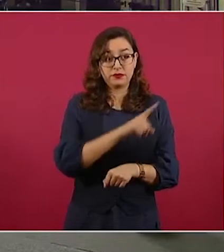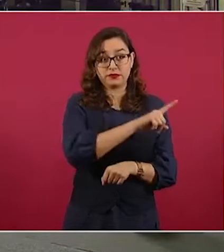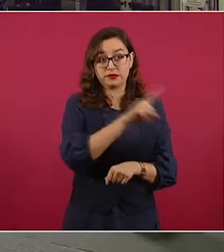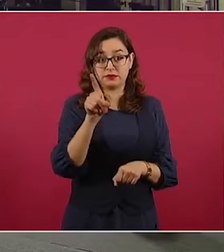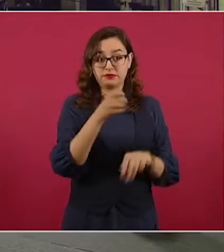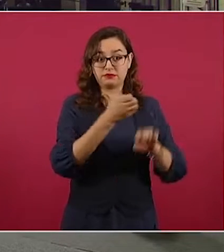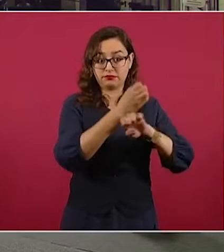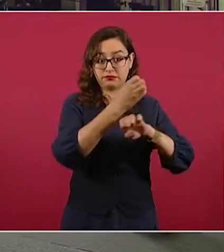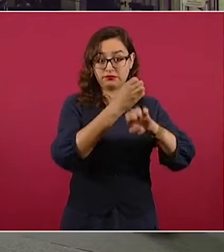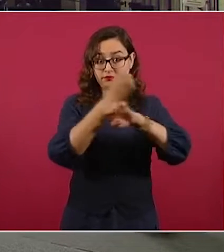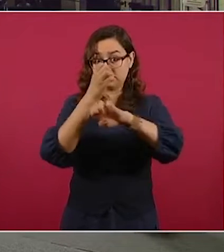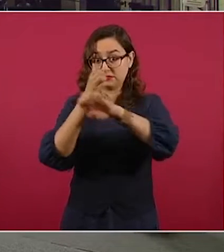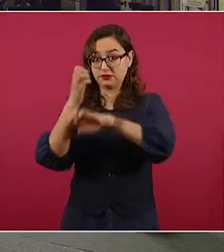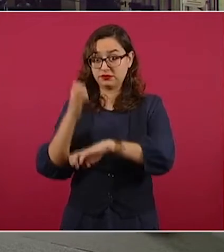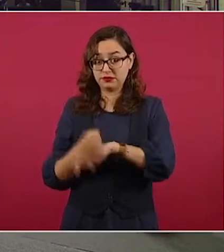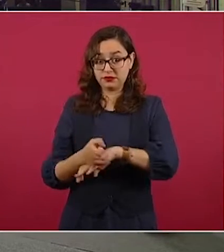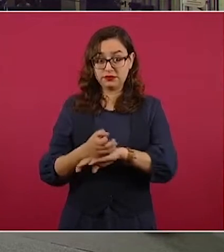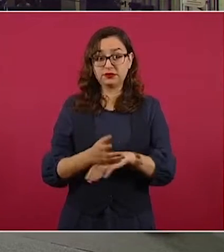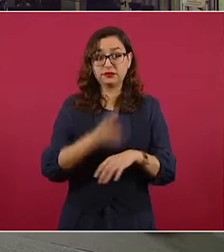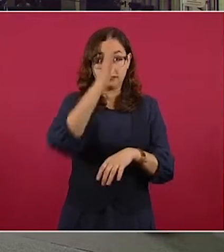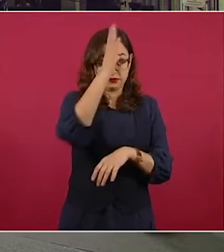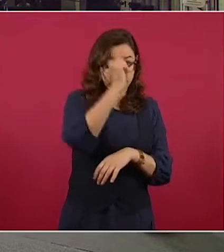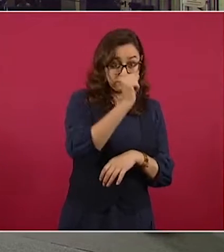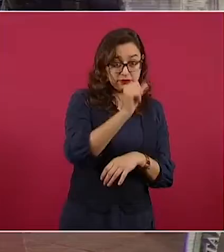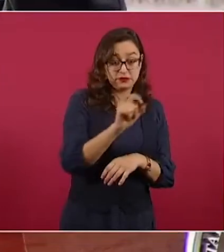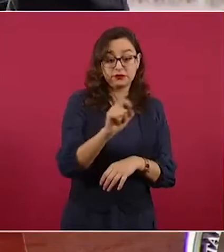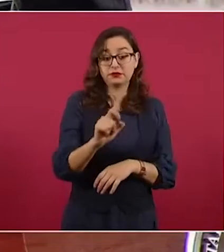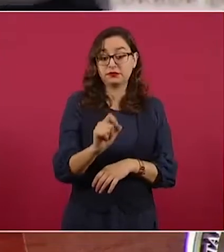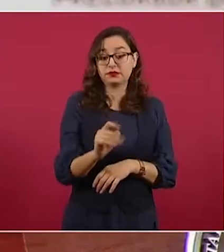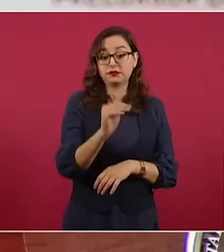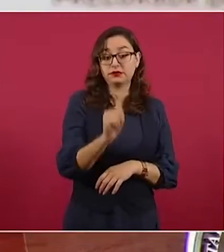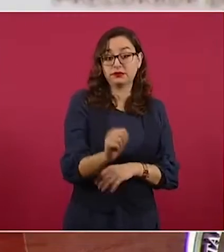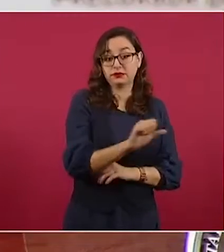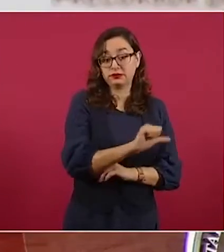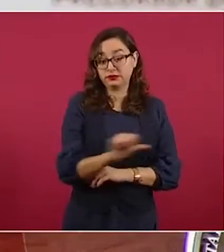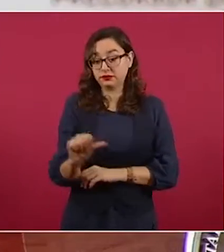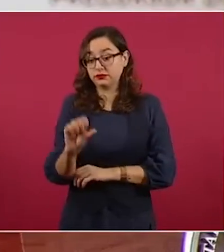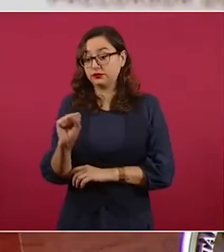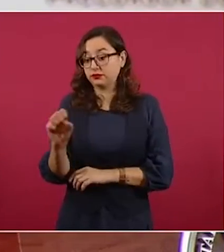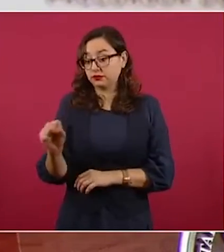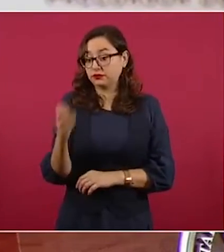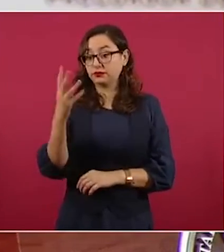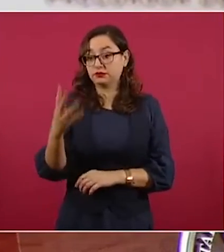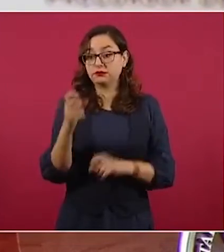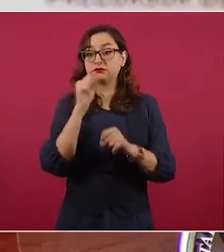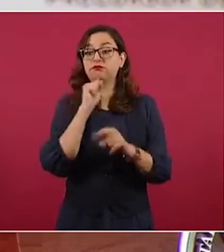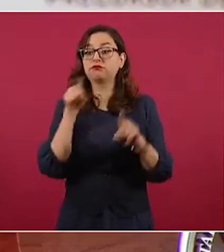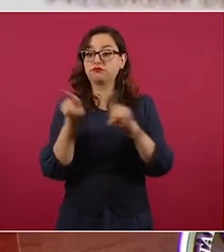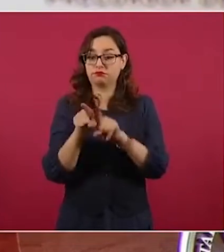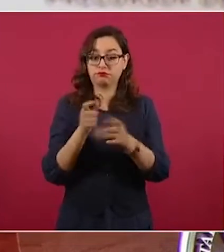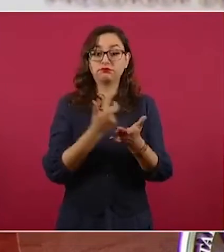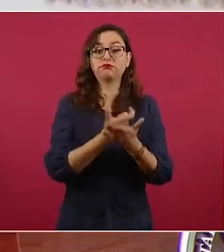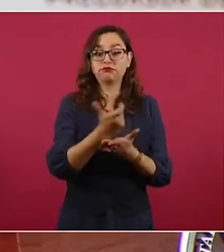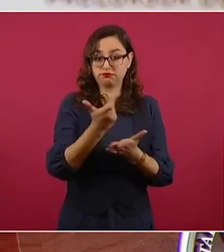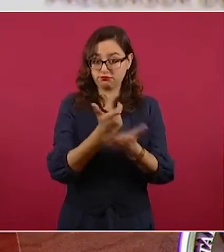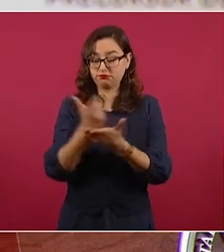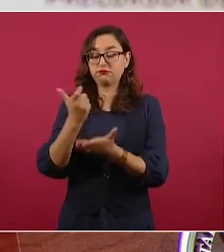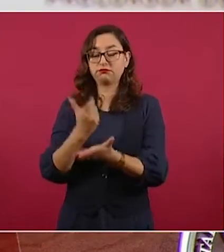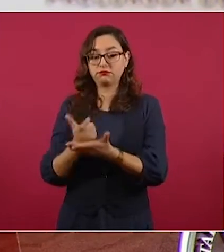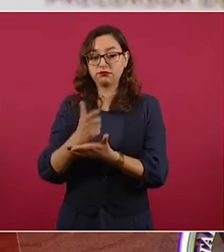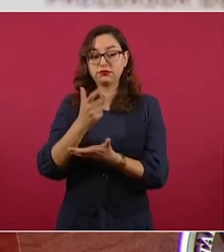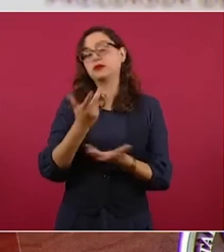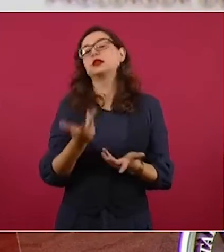discapacitados de 29 a 64, es decir, ya hay estados en donde